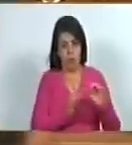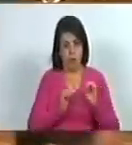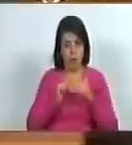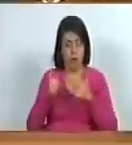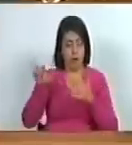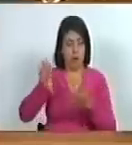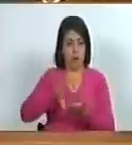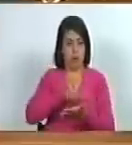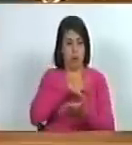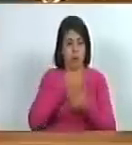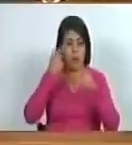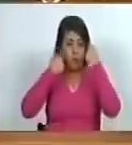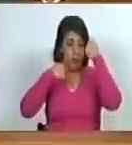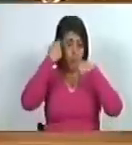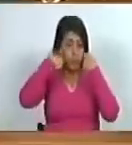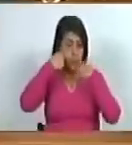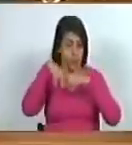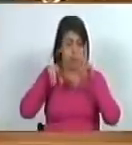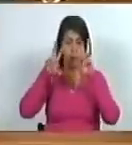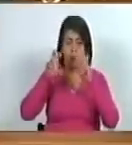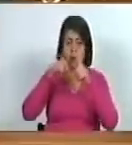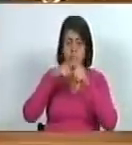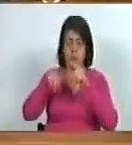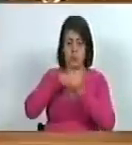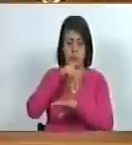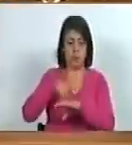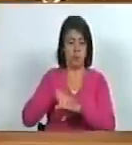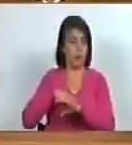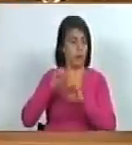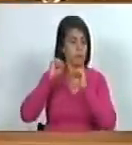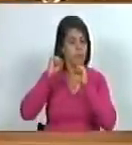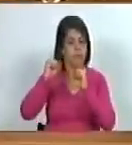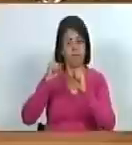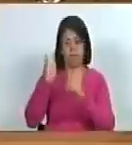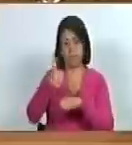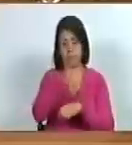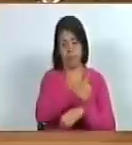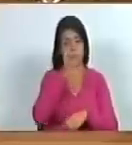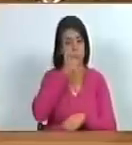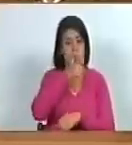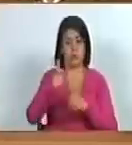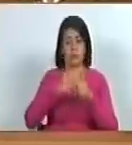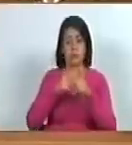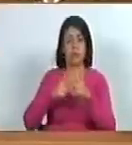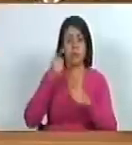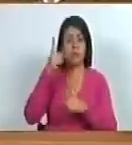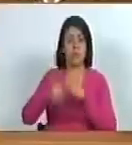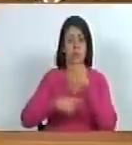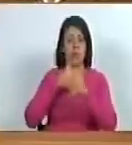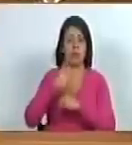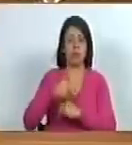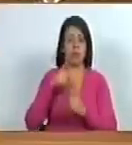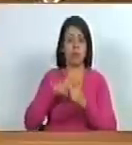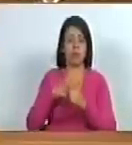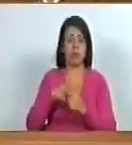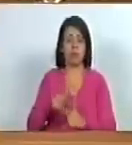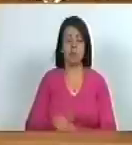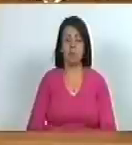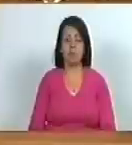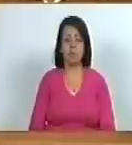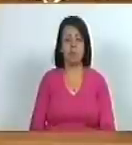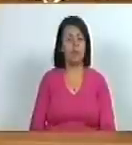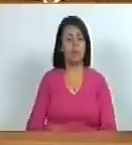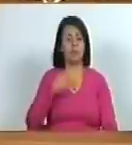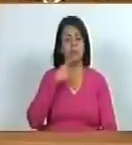las expresiones más modernas las nacionalistas cada pueblo de Venezuela ahí se recoge